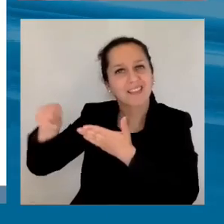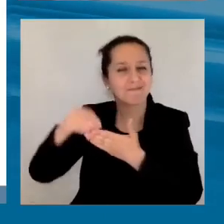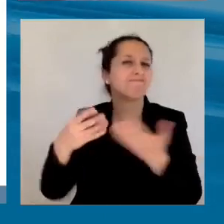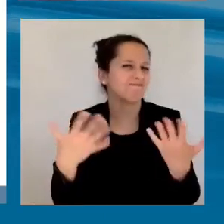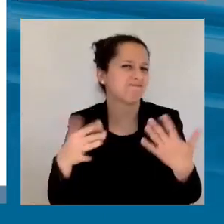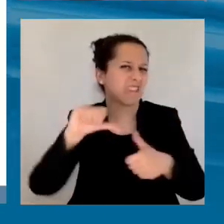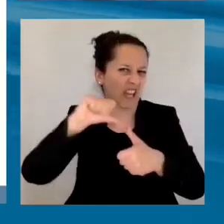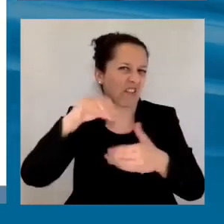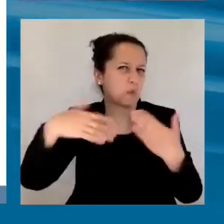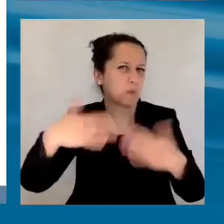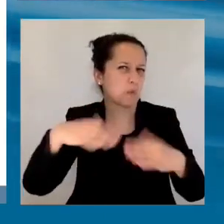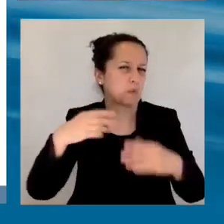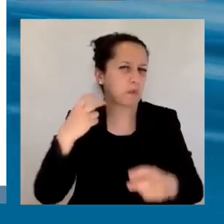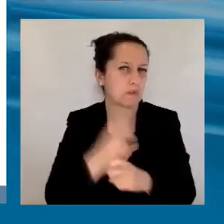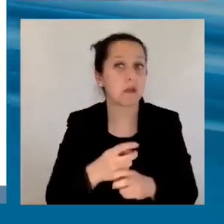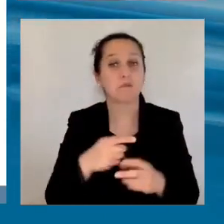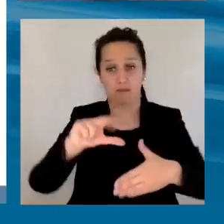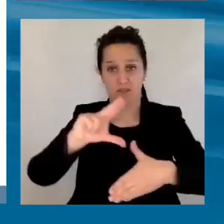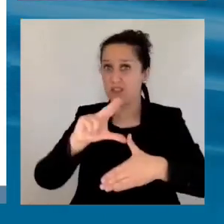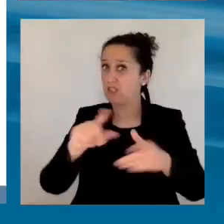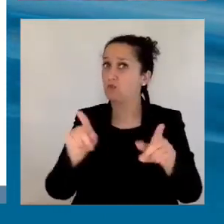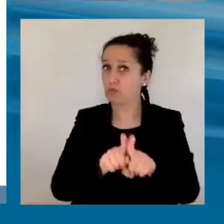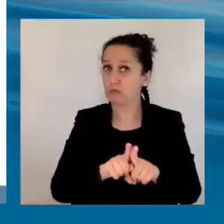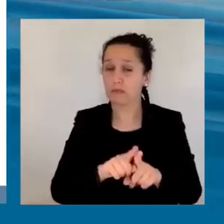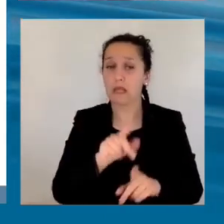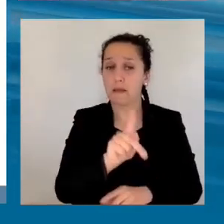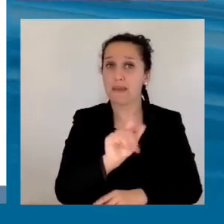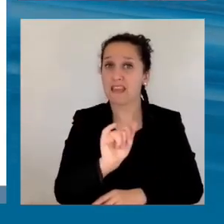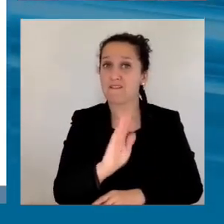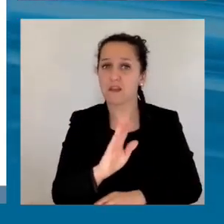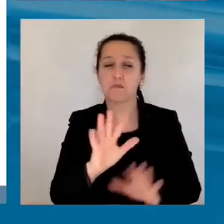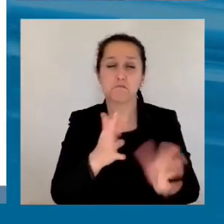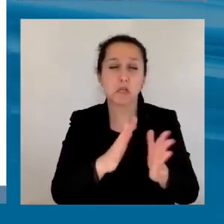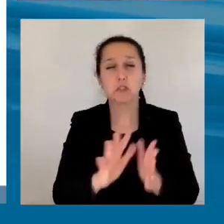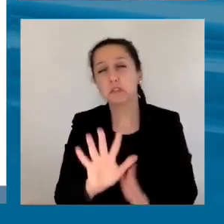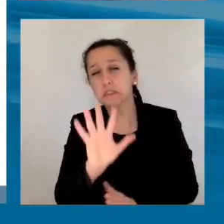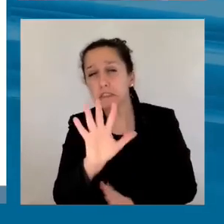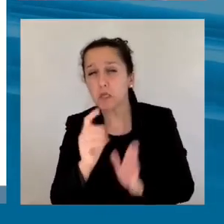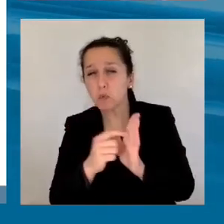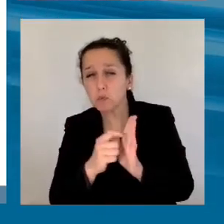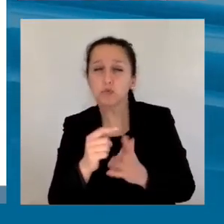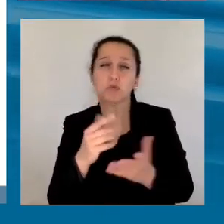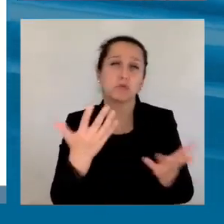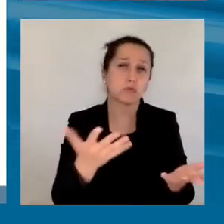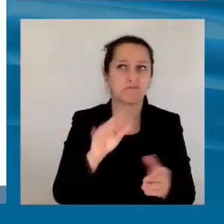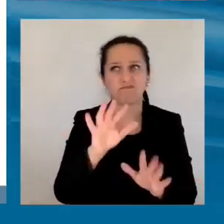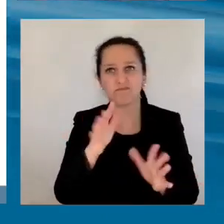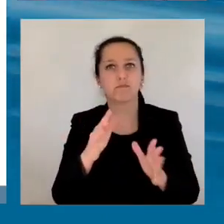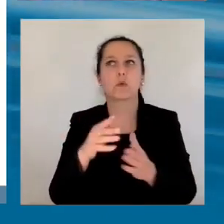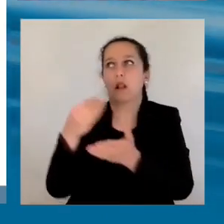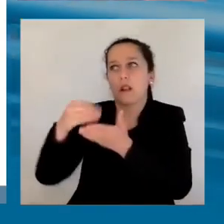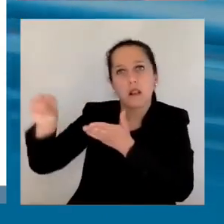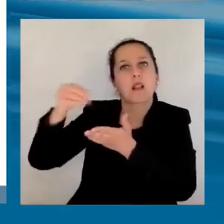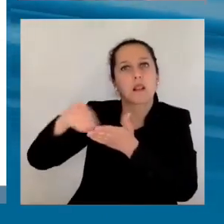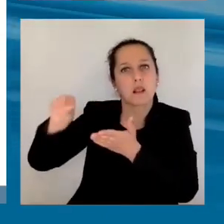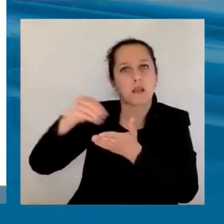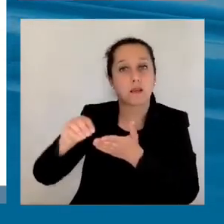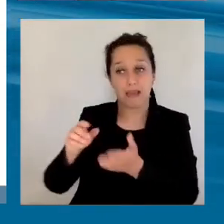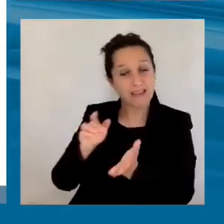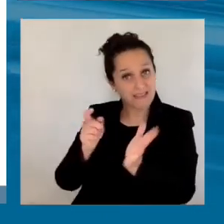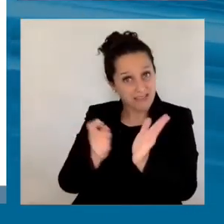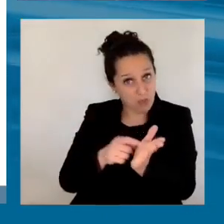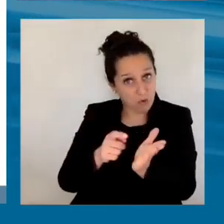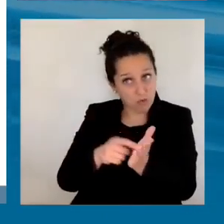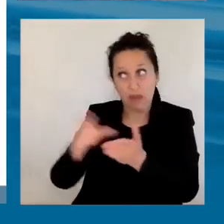3, 4 y hasta 5 puntos del PIB en servicio de la carga de intereses, no en pago de la deuda, solo para pagar los intereses.